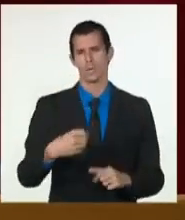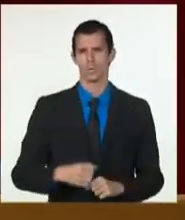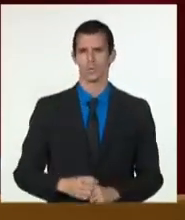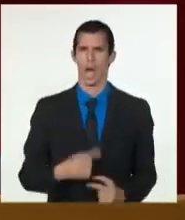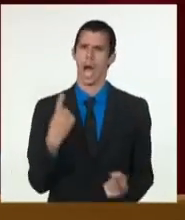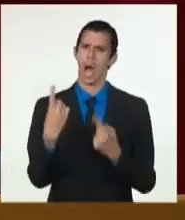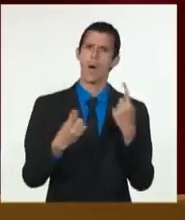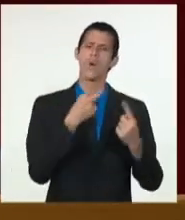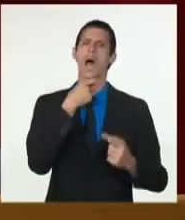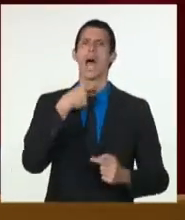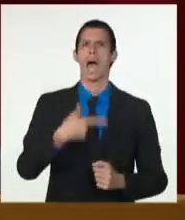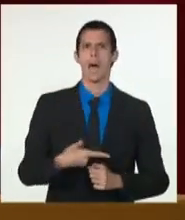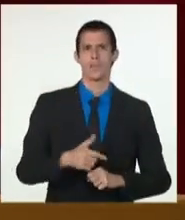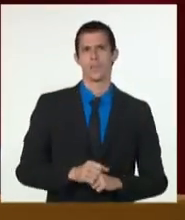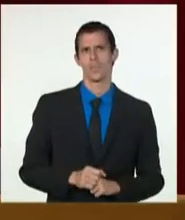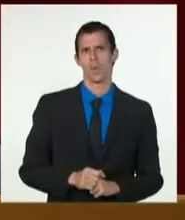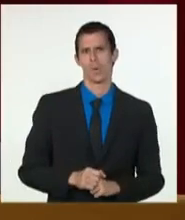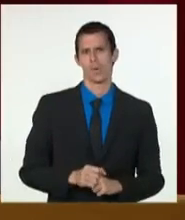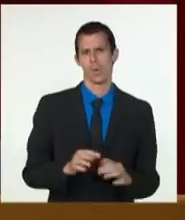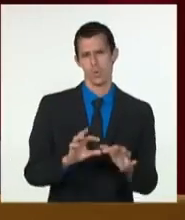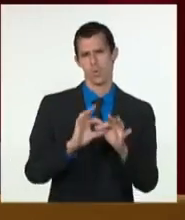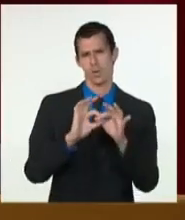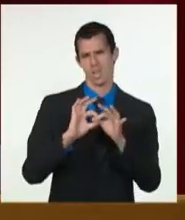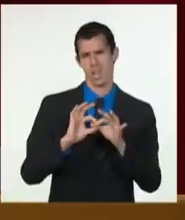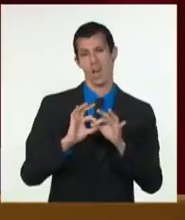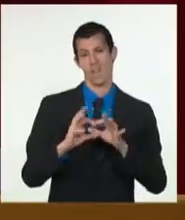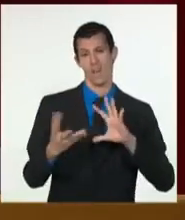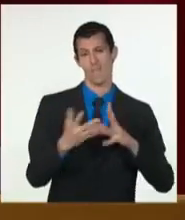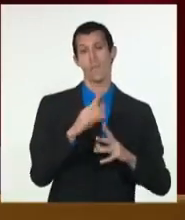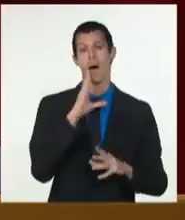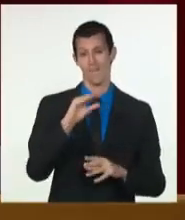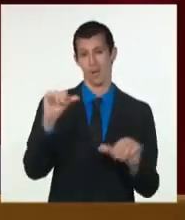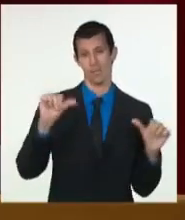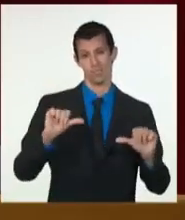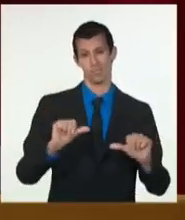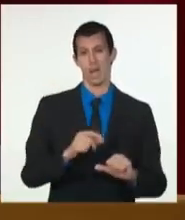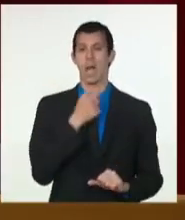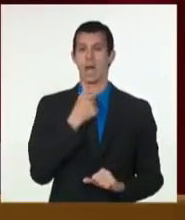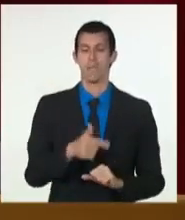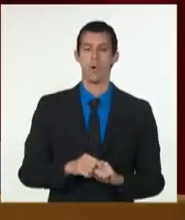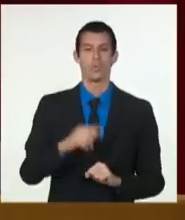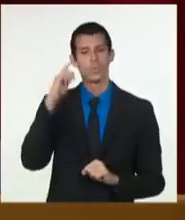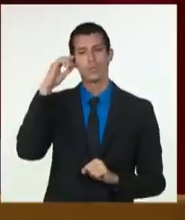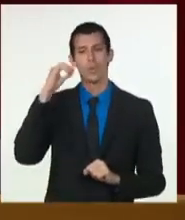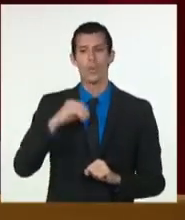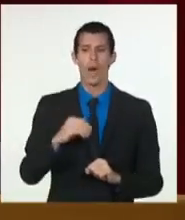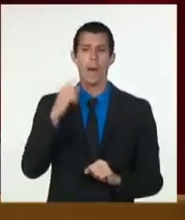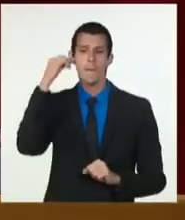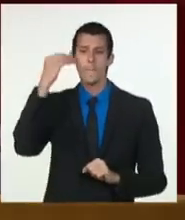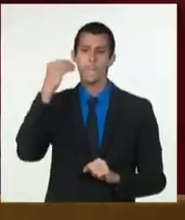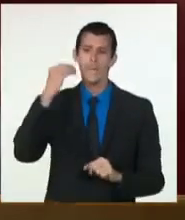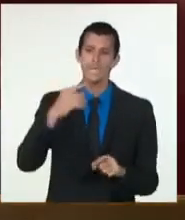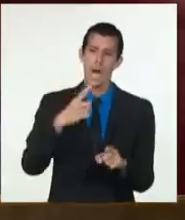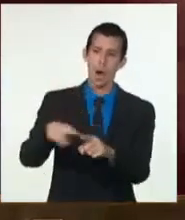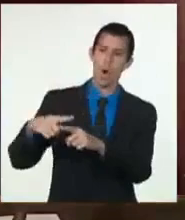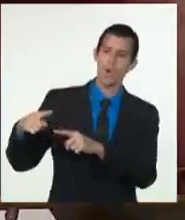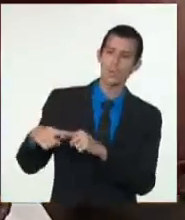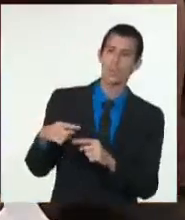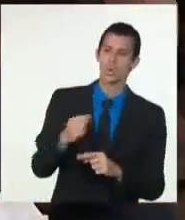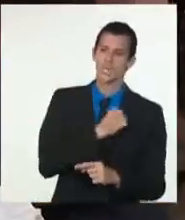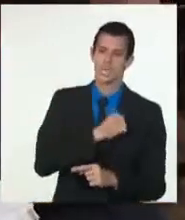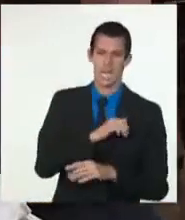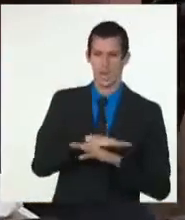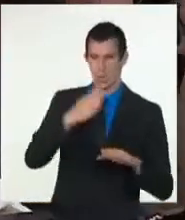posiciones más extremas. Desde la derecha convocando a privatizarlo todo y al cambio de sistema y